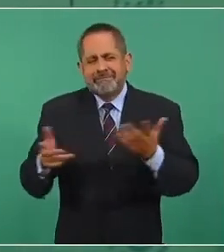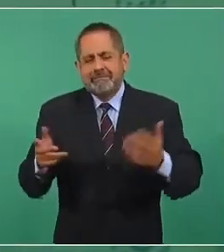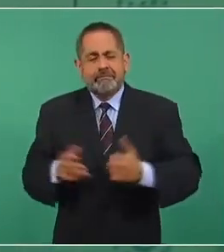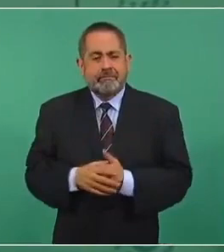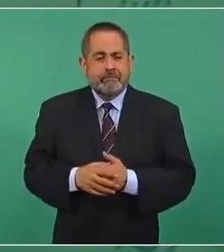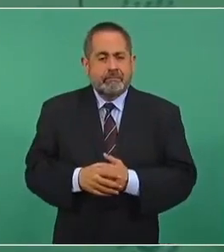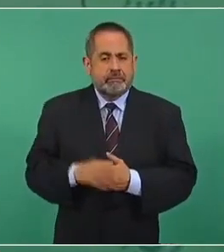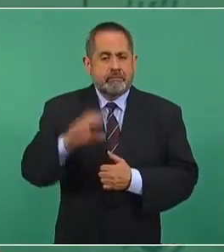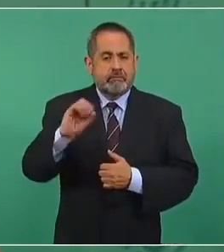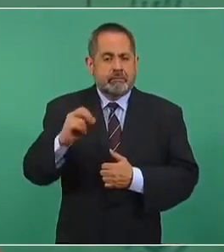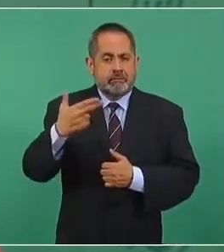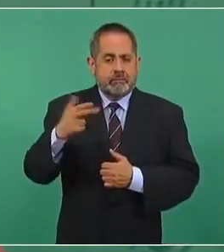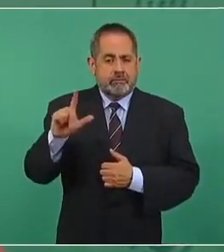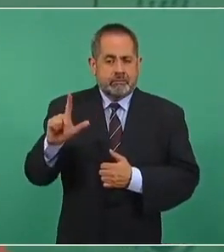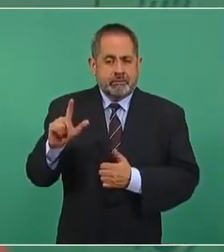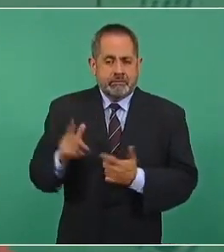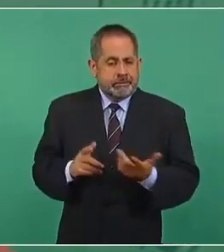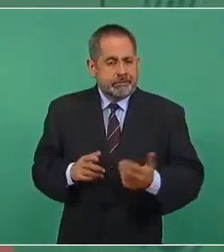OHL,